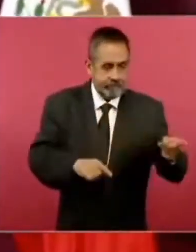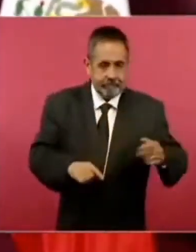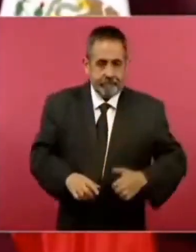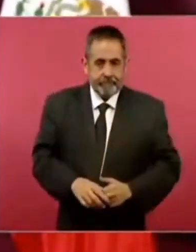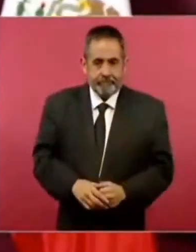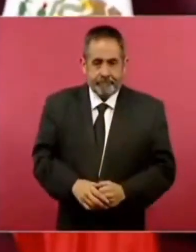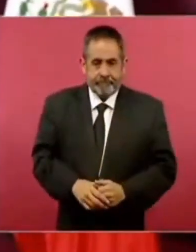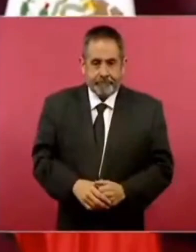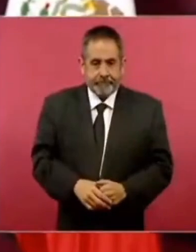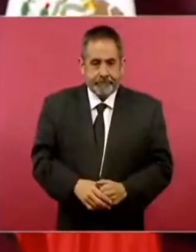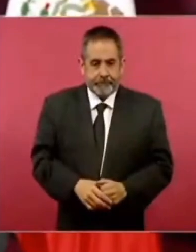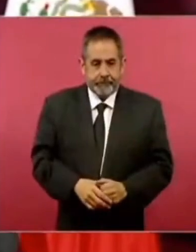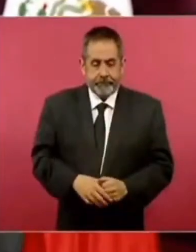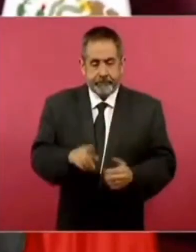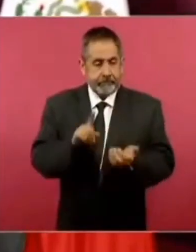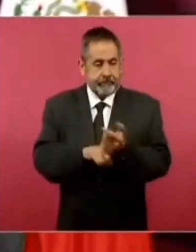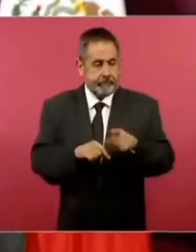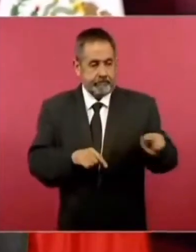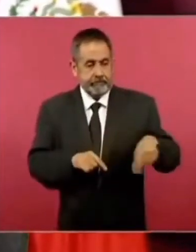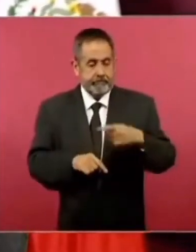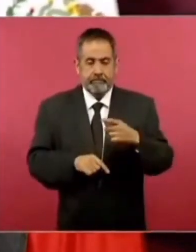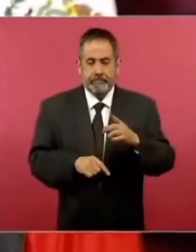la derecha